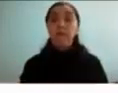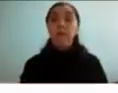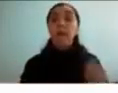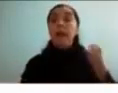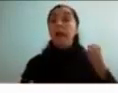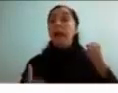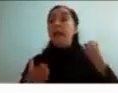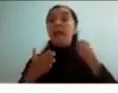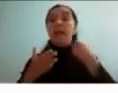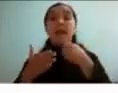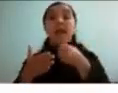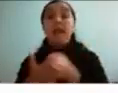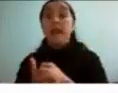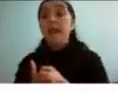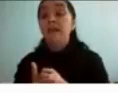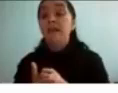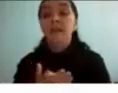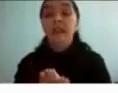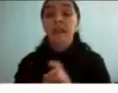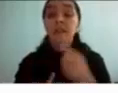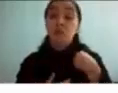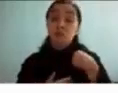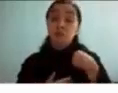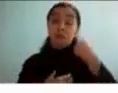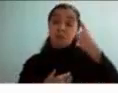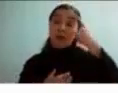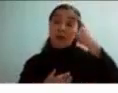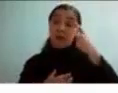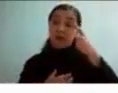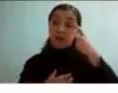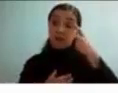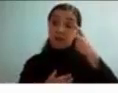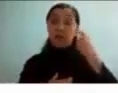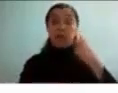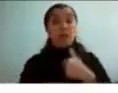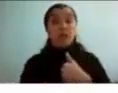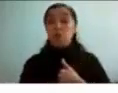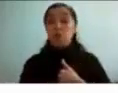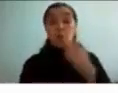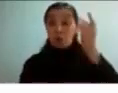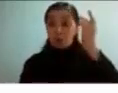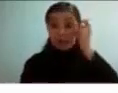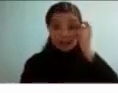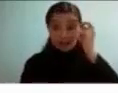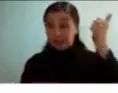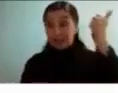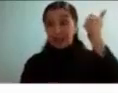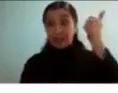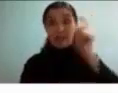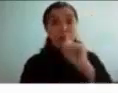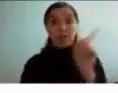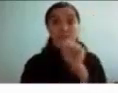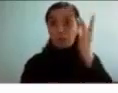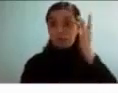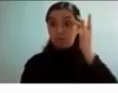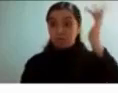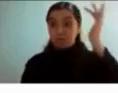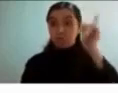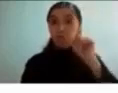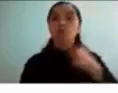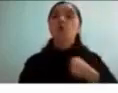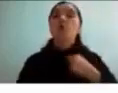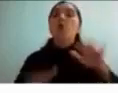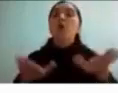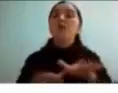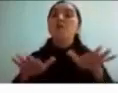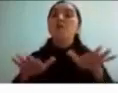generé a mí misma una creencia y es que yo no soy inteligente yo tengo esfuerzo entonces tengo que mantener ese esfuerzo para